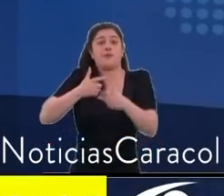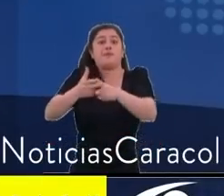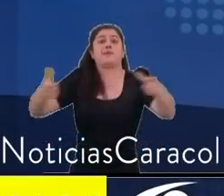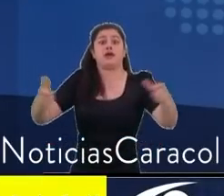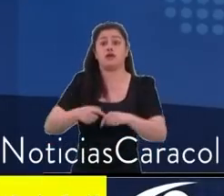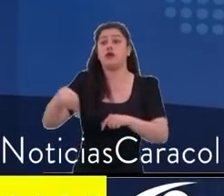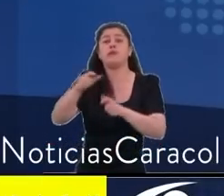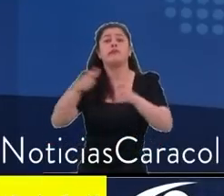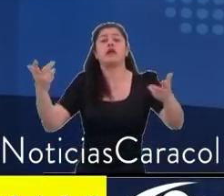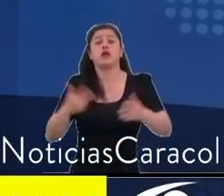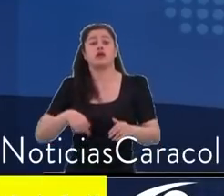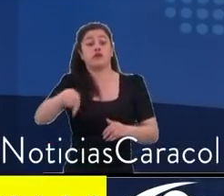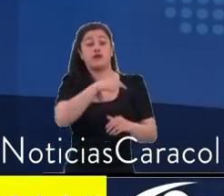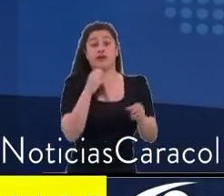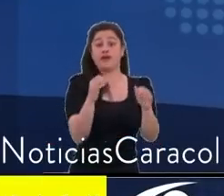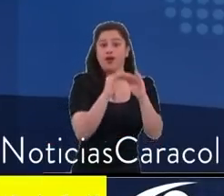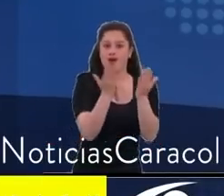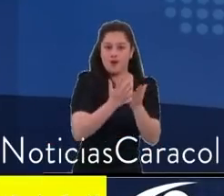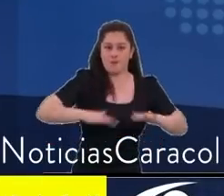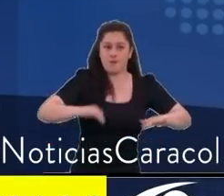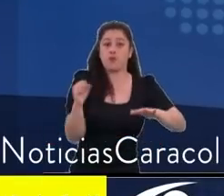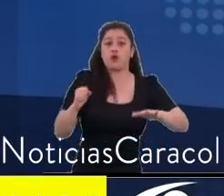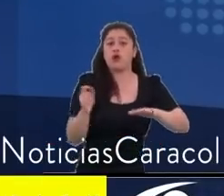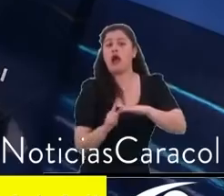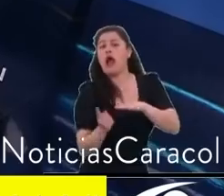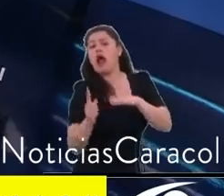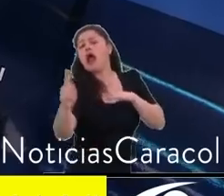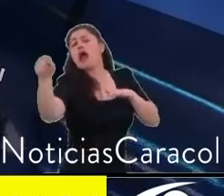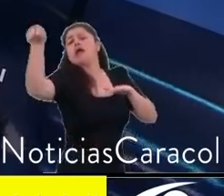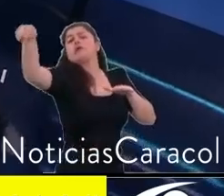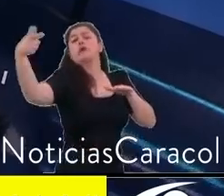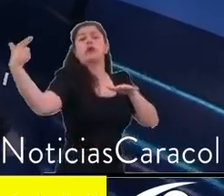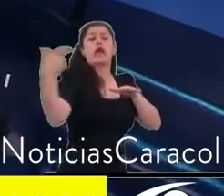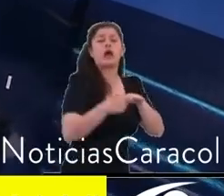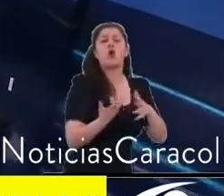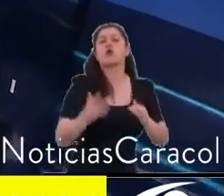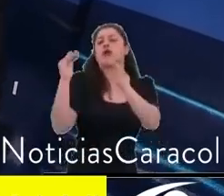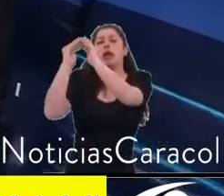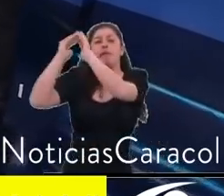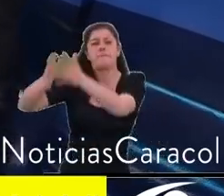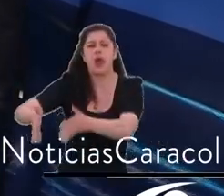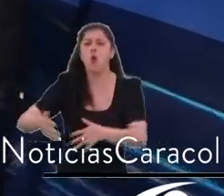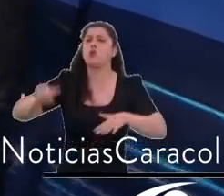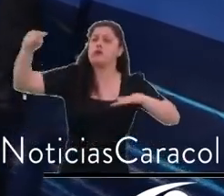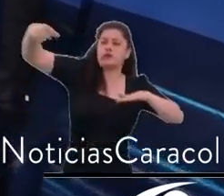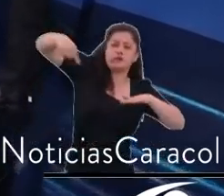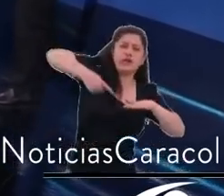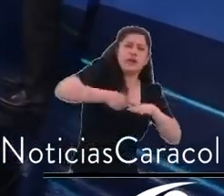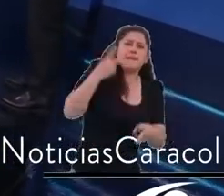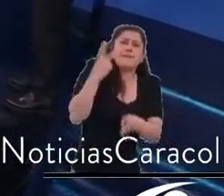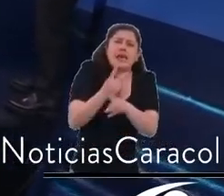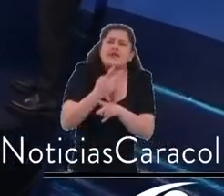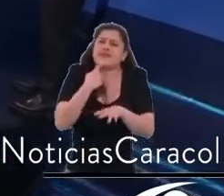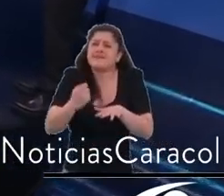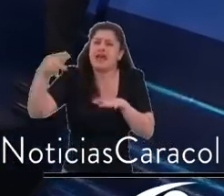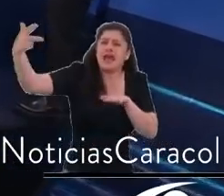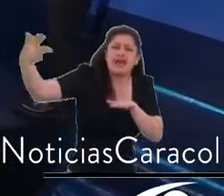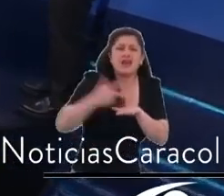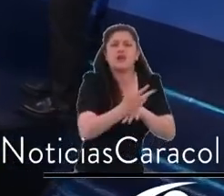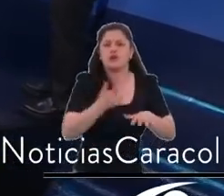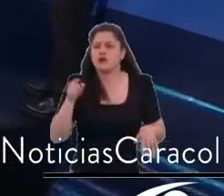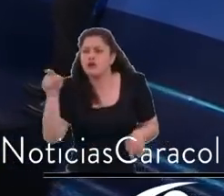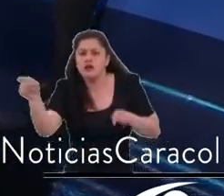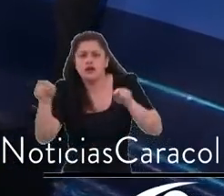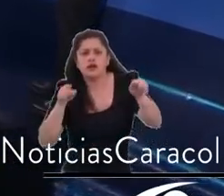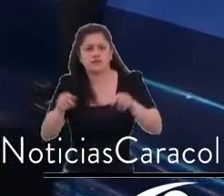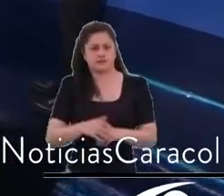digna con servicios públicos, eso es pagar la deuda social. ¿Y qué propone? El POT que propone que la vivienda de interés social, la de la gente más